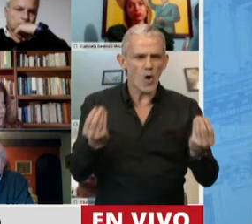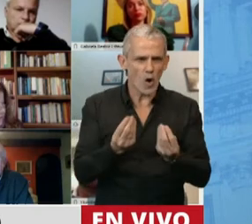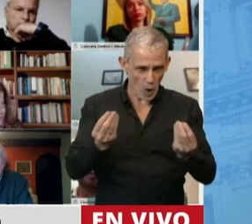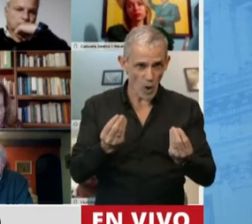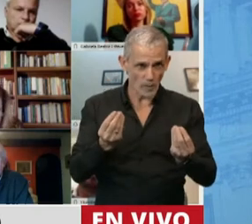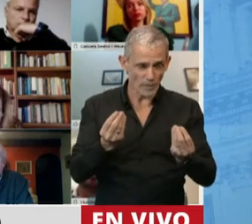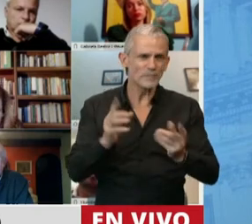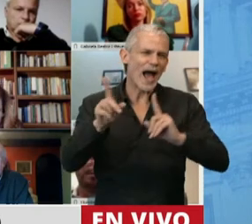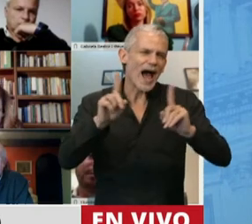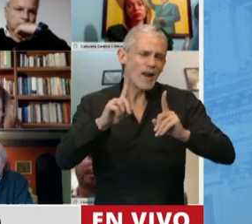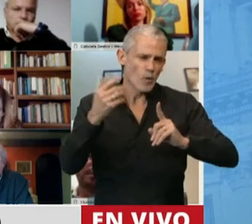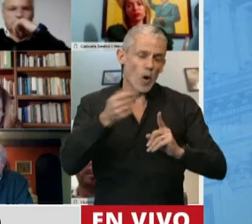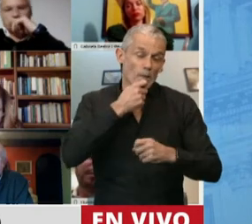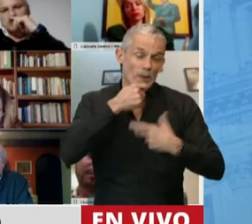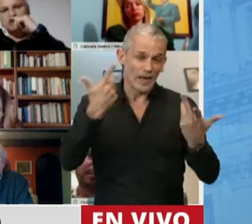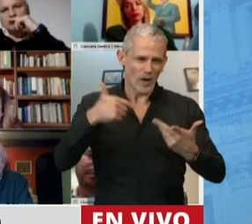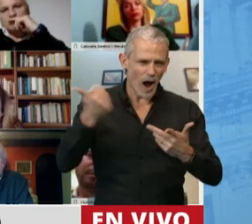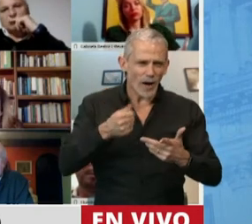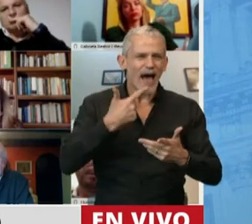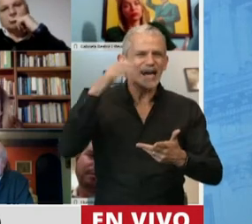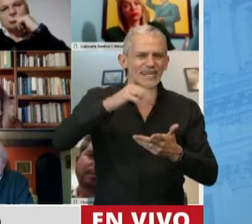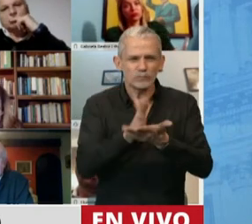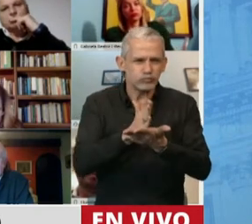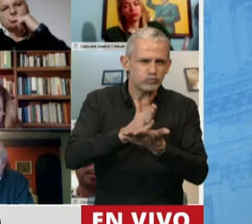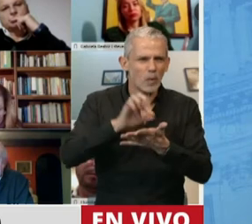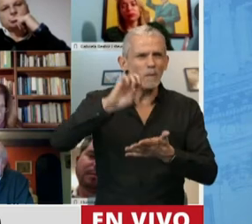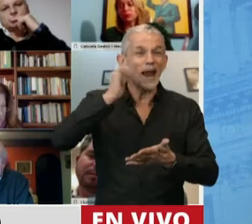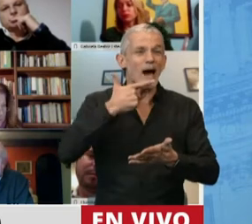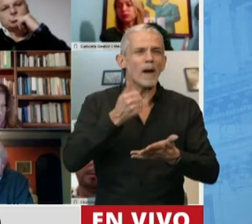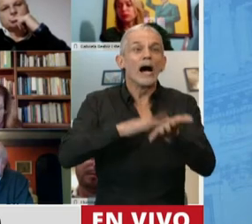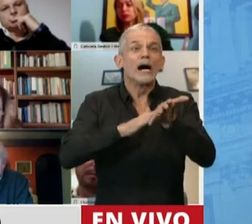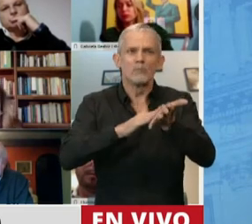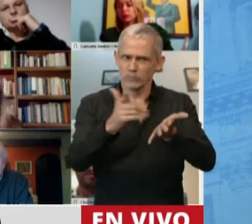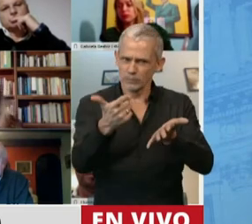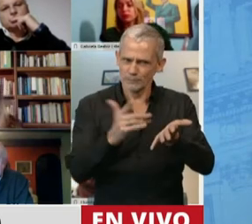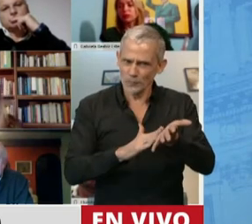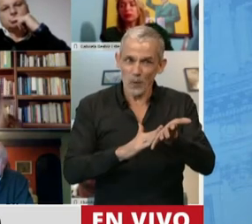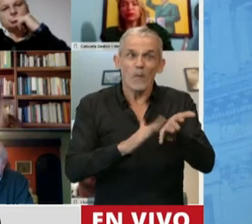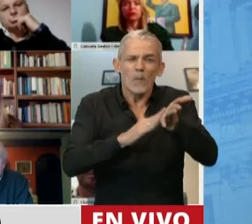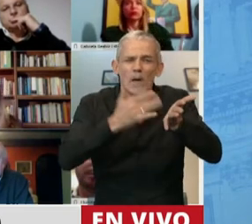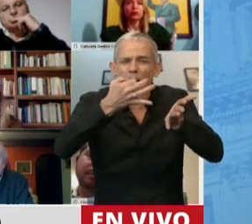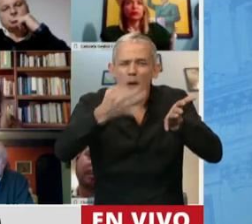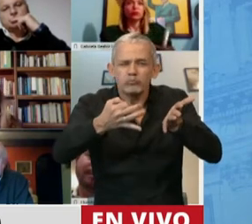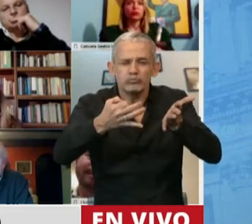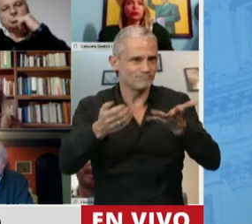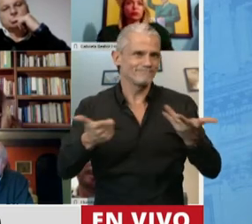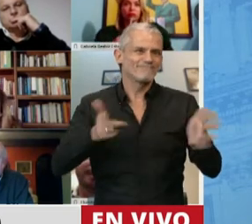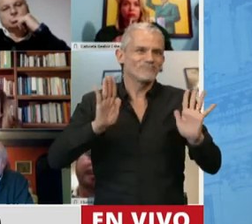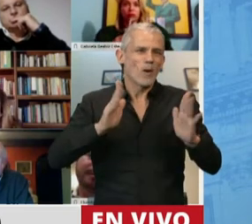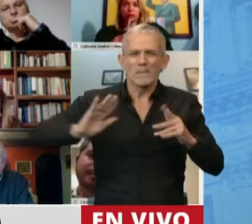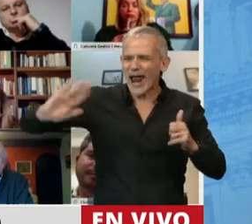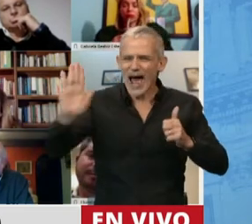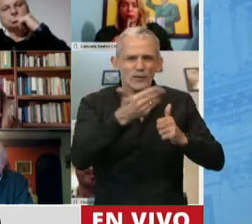algunos, como en este caso el plasma, que si bien no está demostrado que es efectivo en todos los casos,